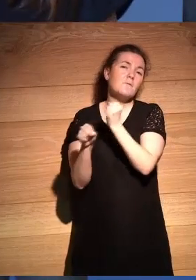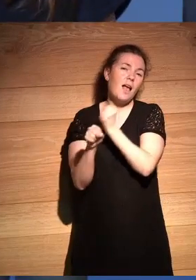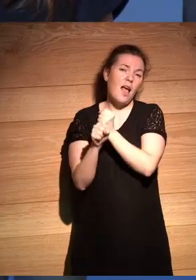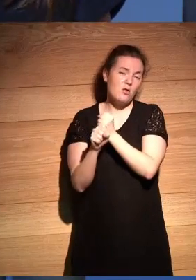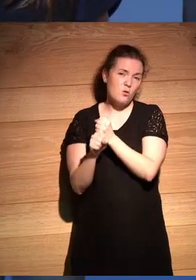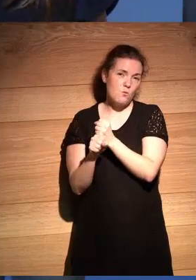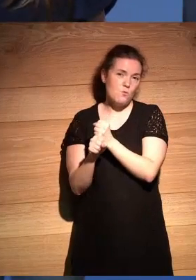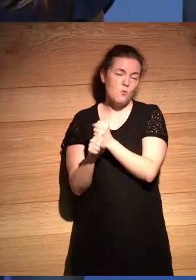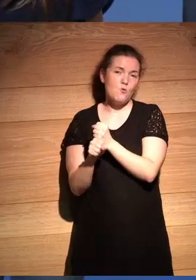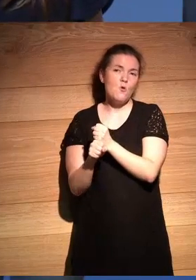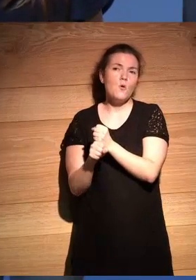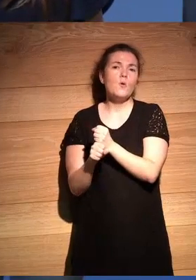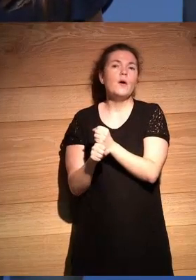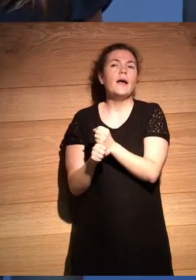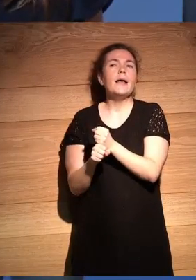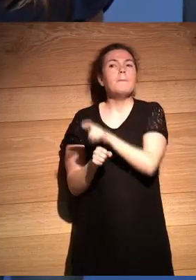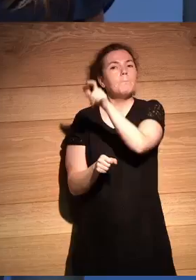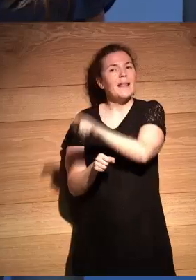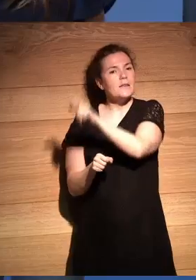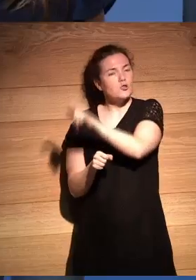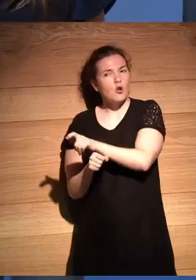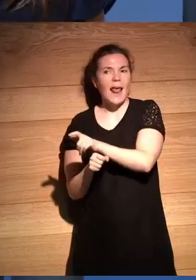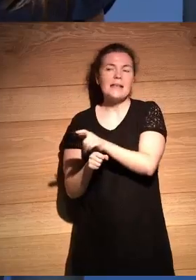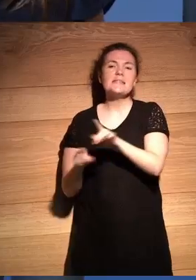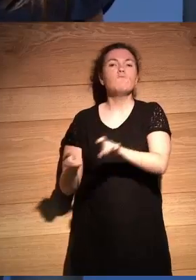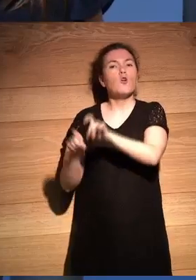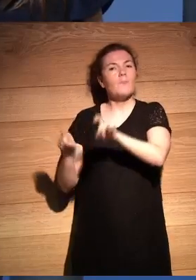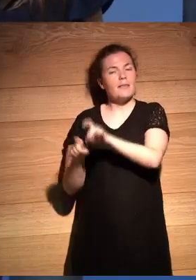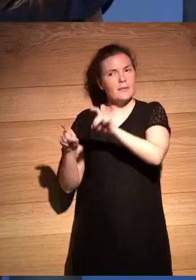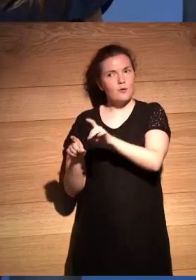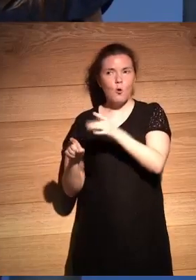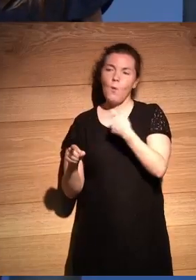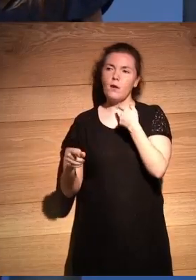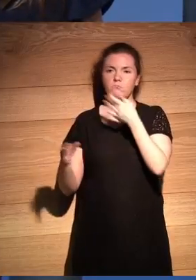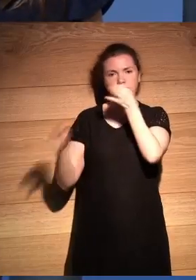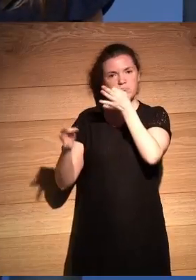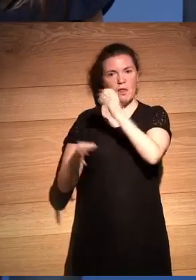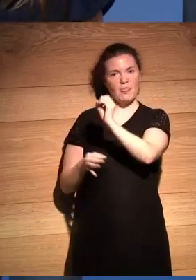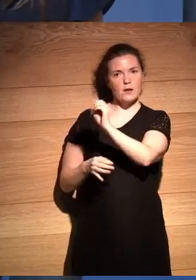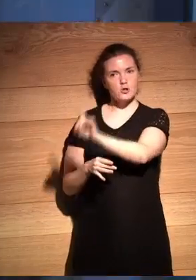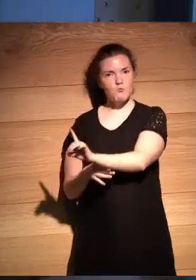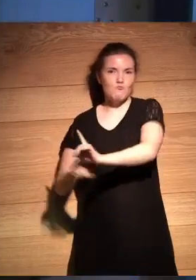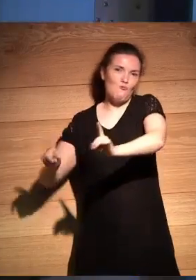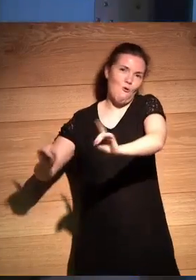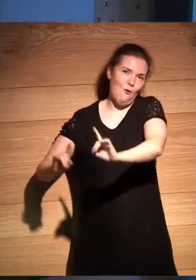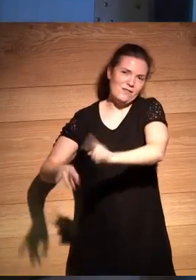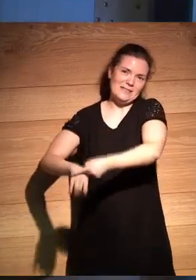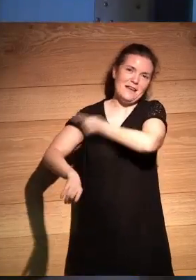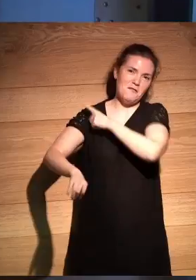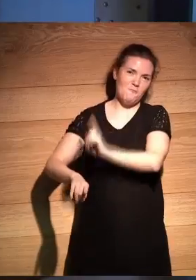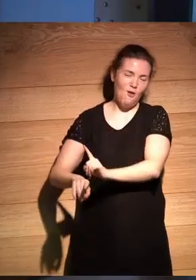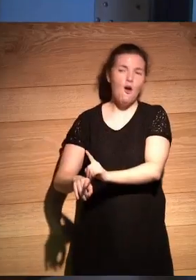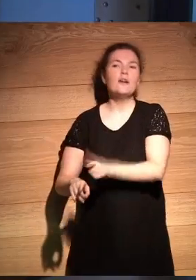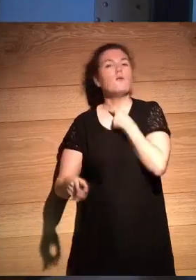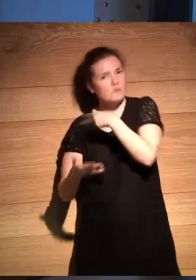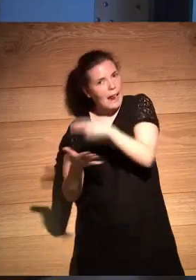no son son razonablemente ceros y unos o sea no son tecnólogos bueno les